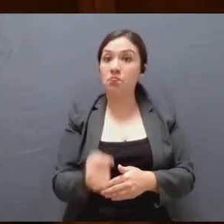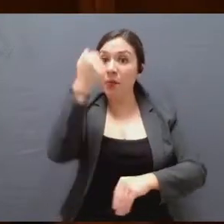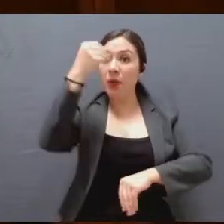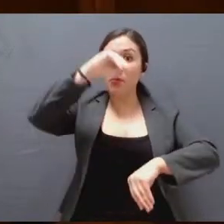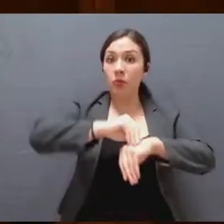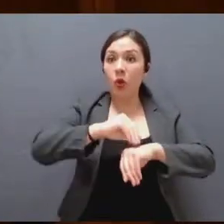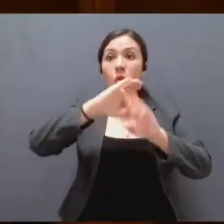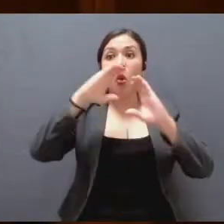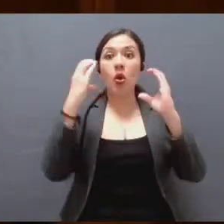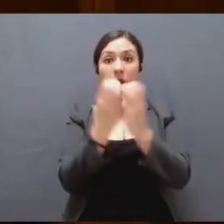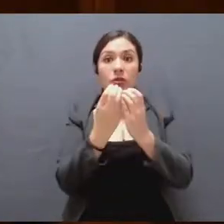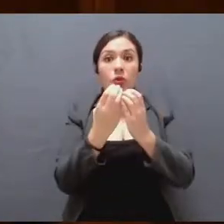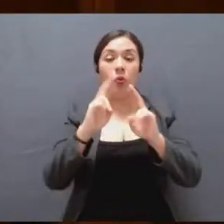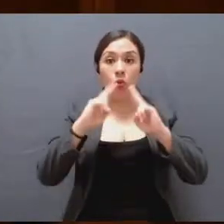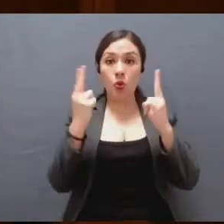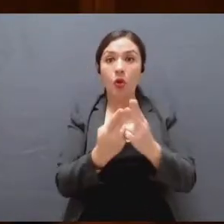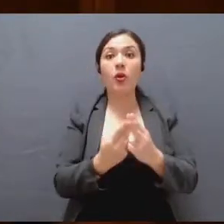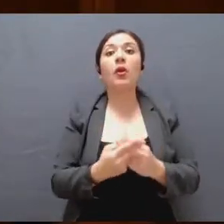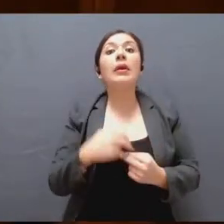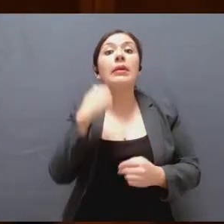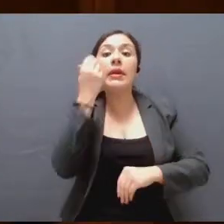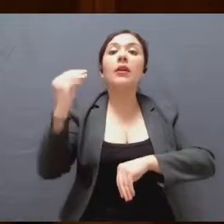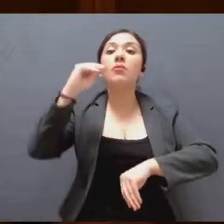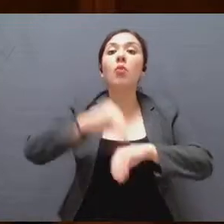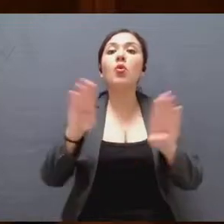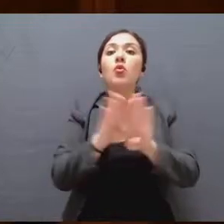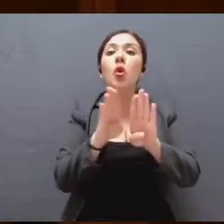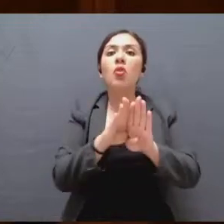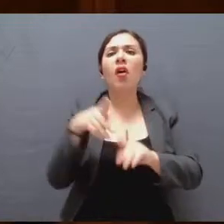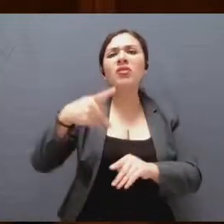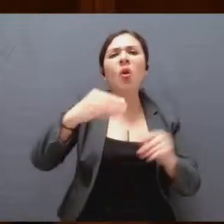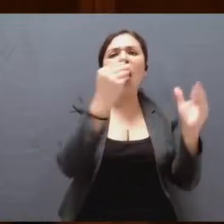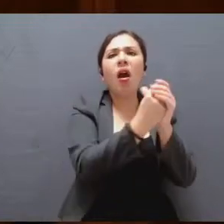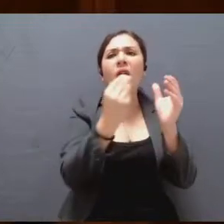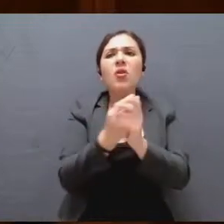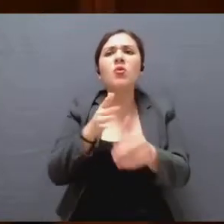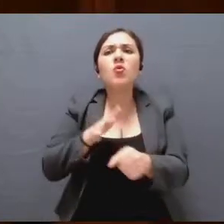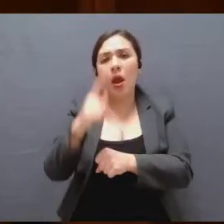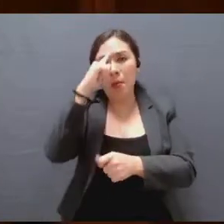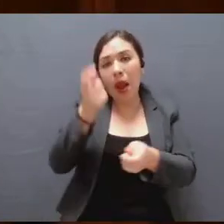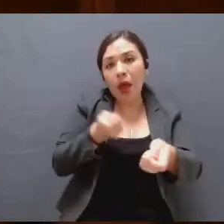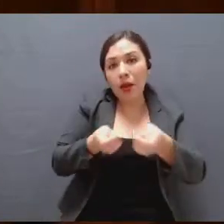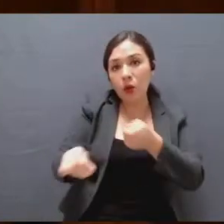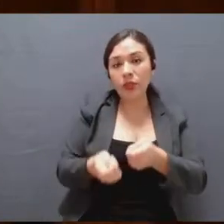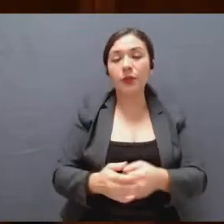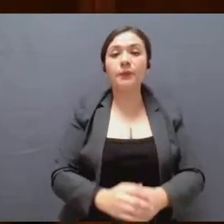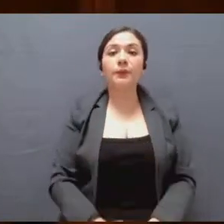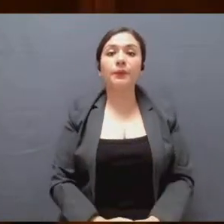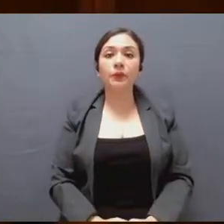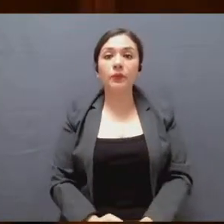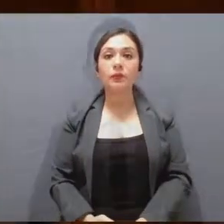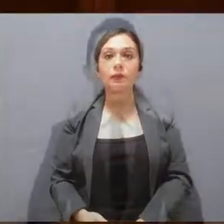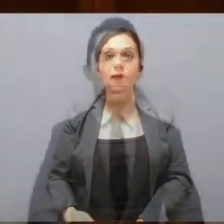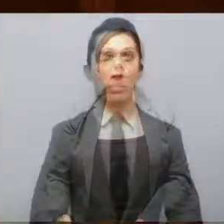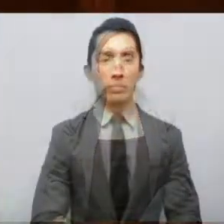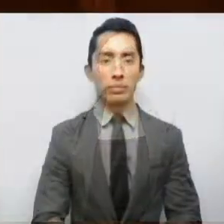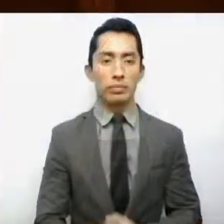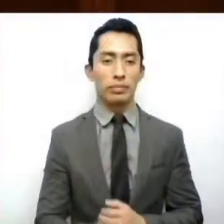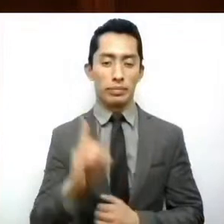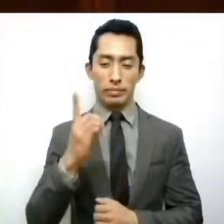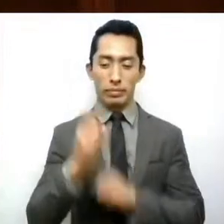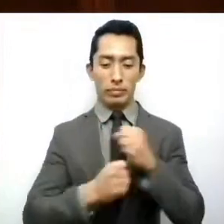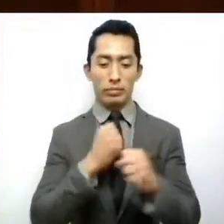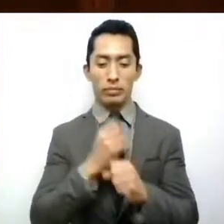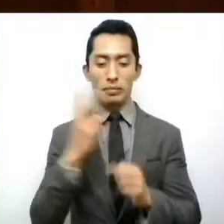Congreso de la Unión, para establecer las particularidades de su regulación. Por ello, en diciembre del 2019,